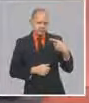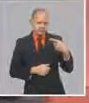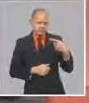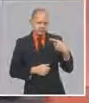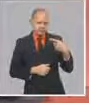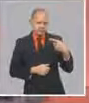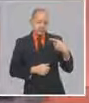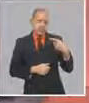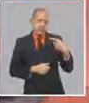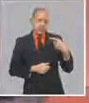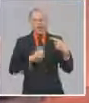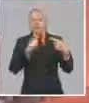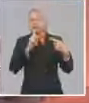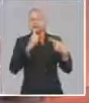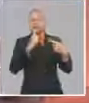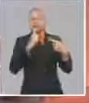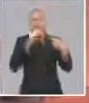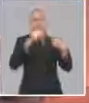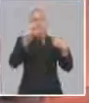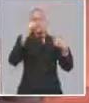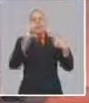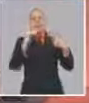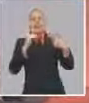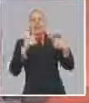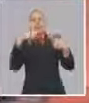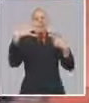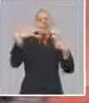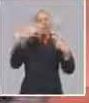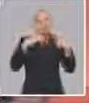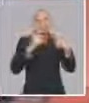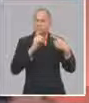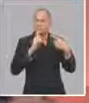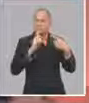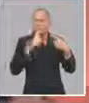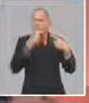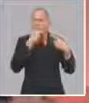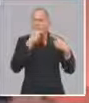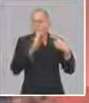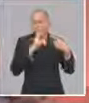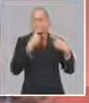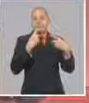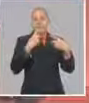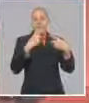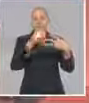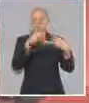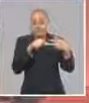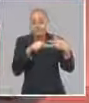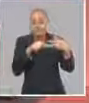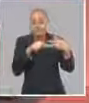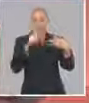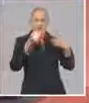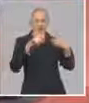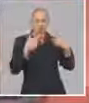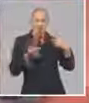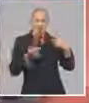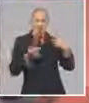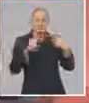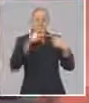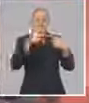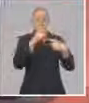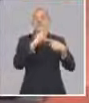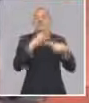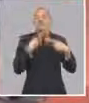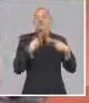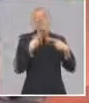Primero, no lo digo por orden de importancia, primero, dar un nivel de oferta. De lo contrario, nosotros decimos, bueno, mira,